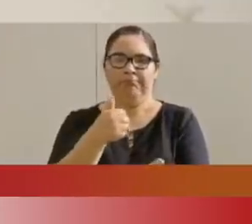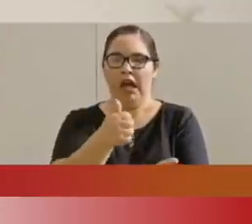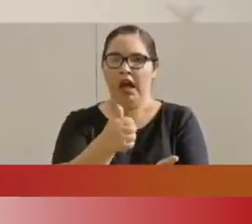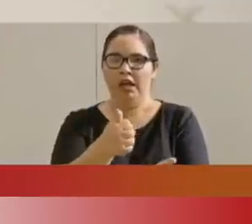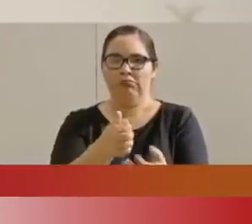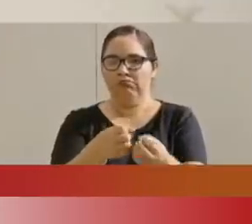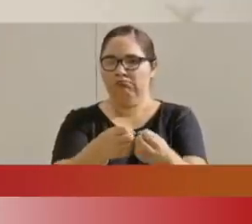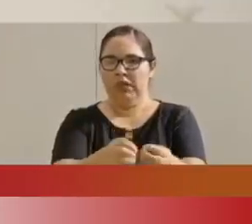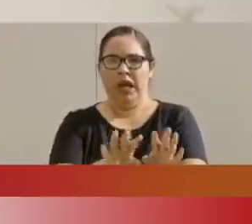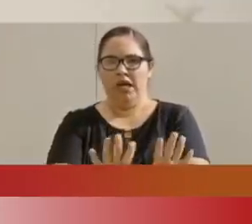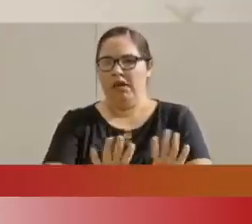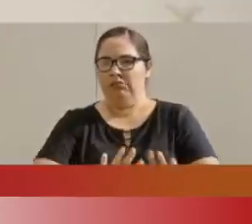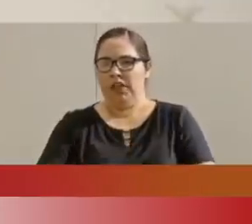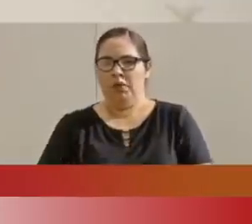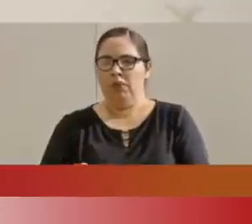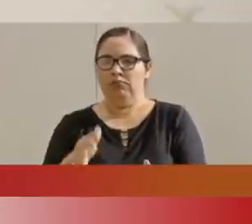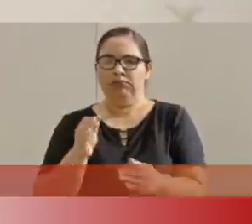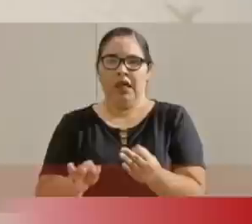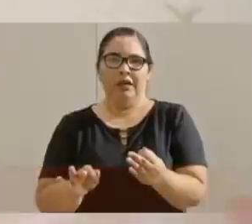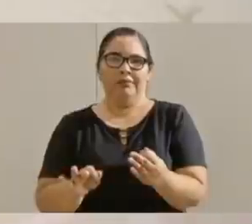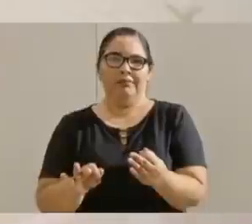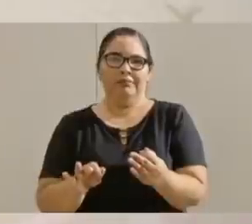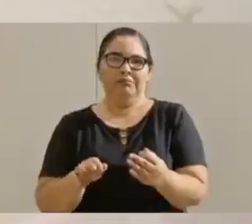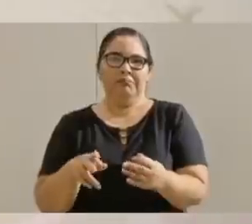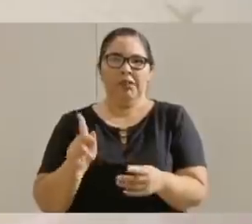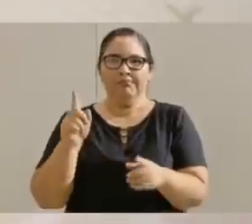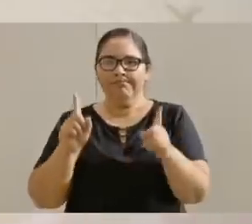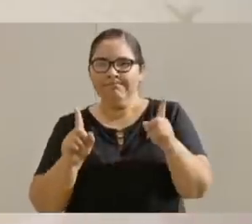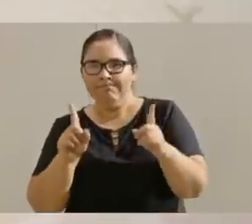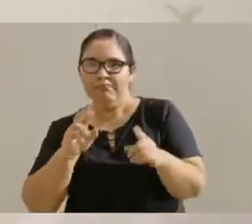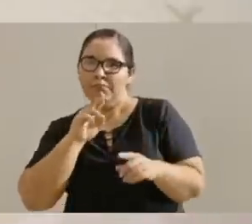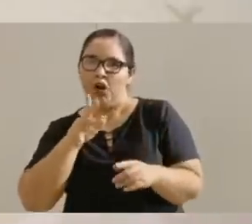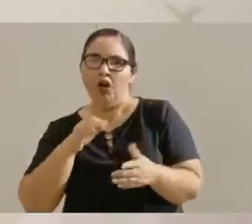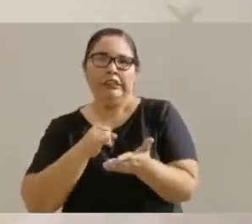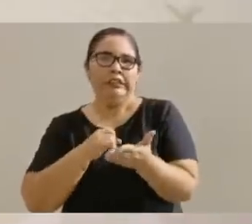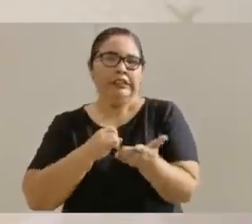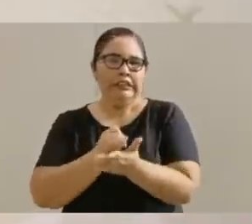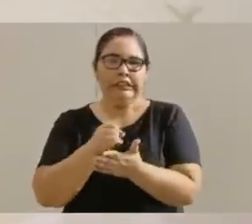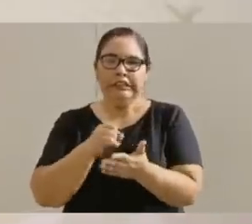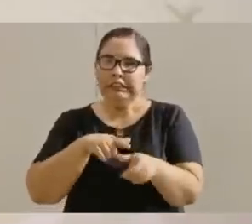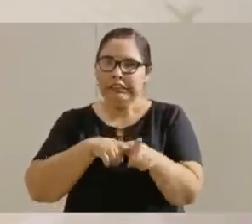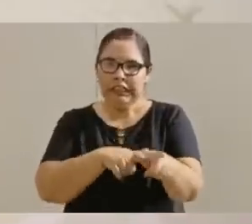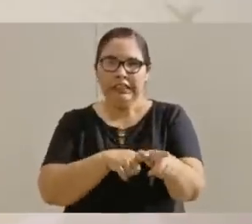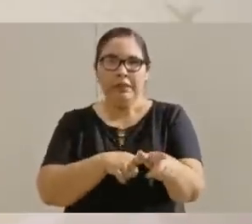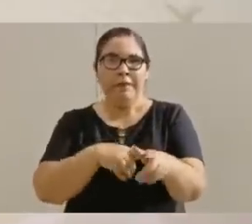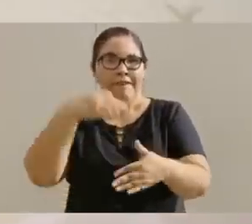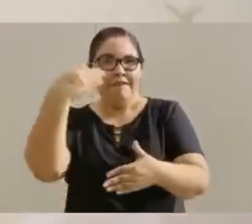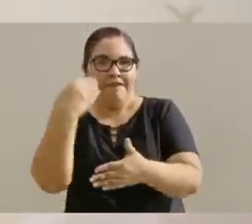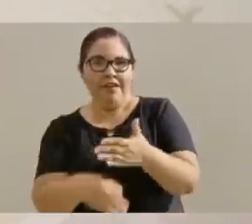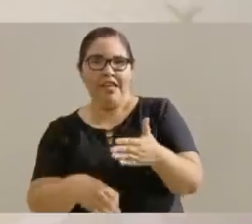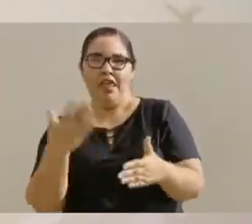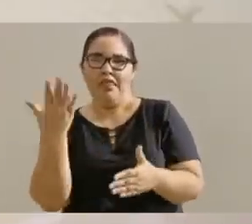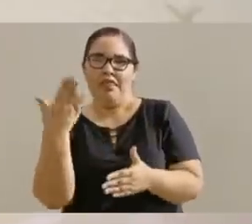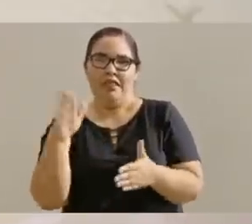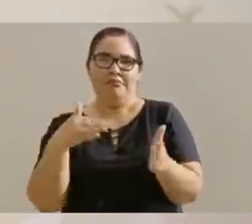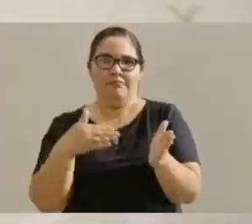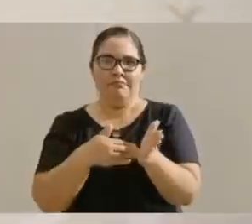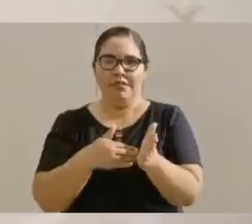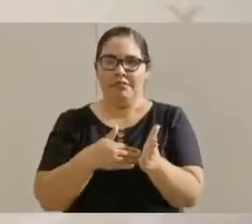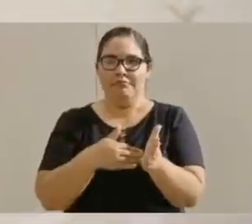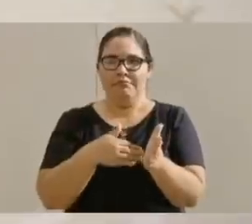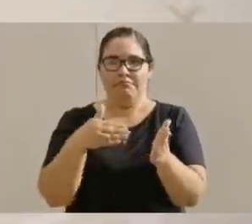faltan cerca de diez mil millones